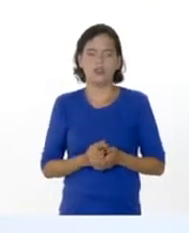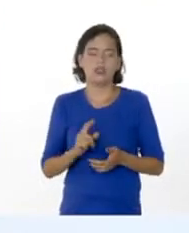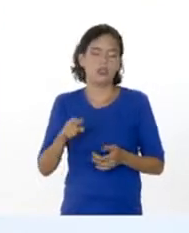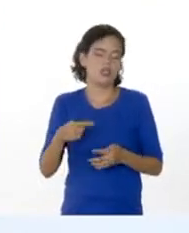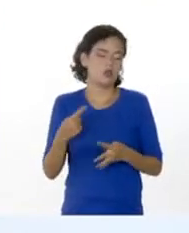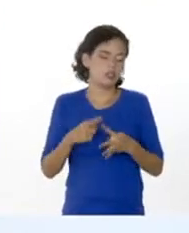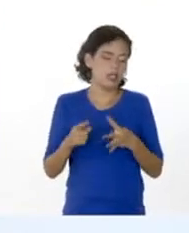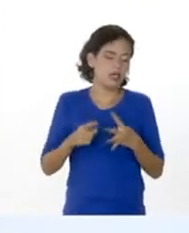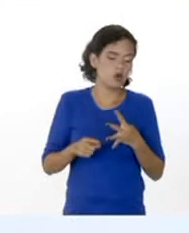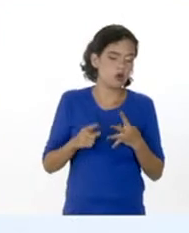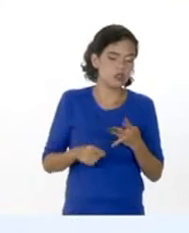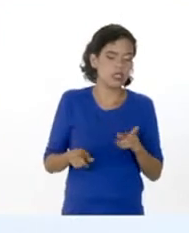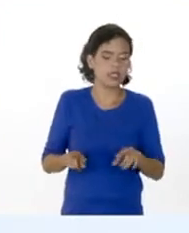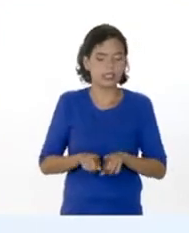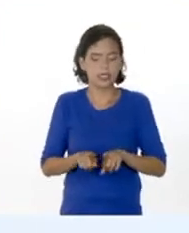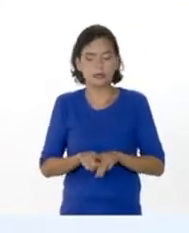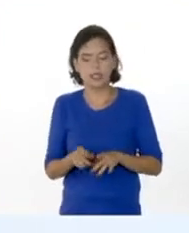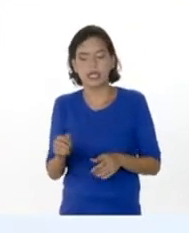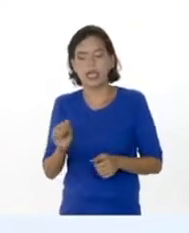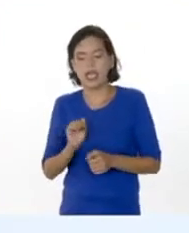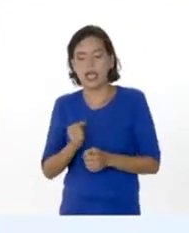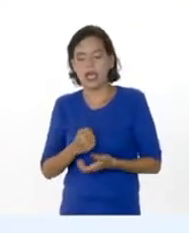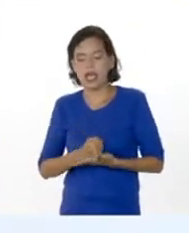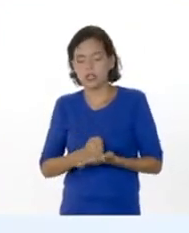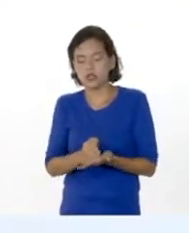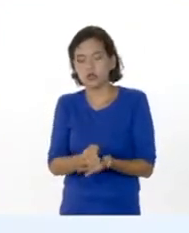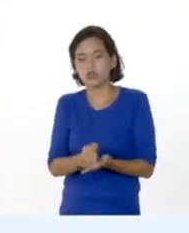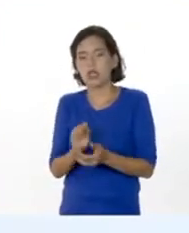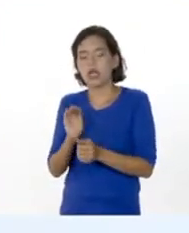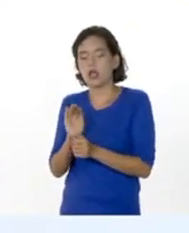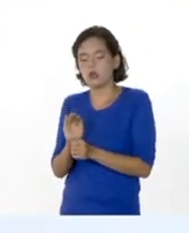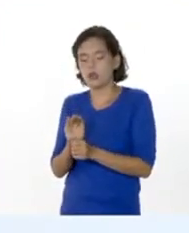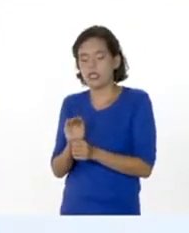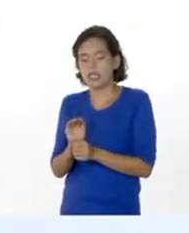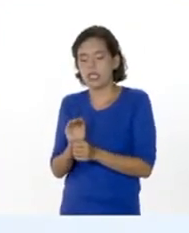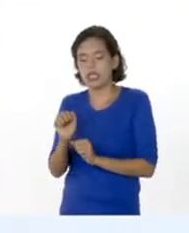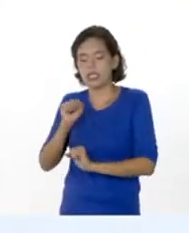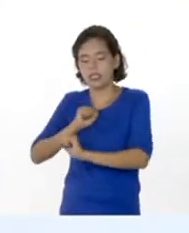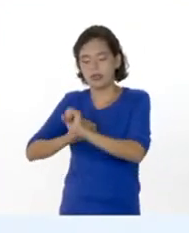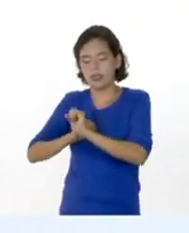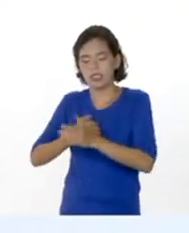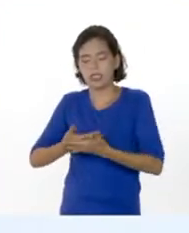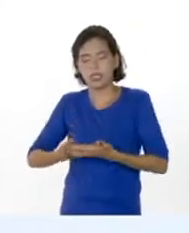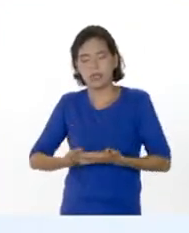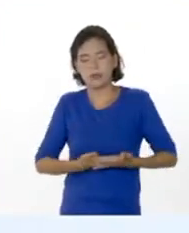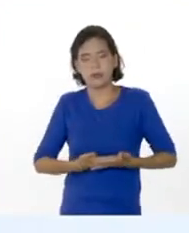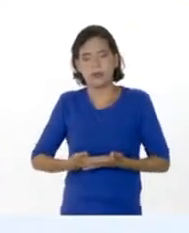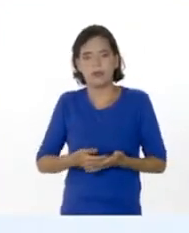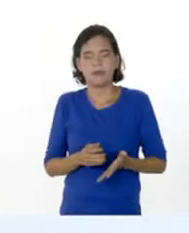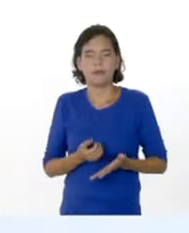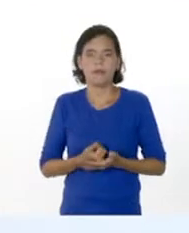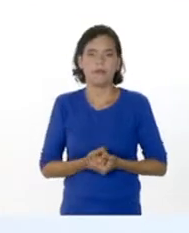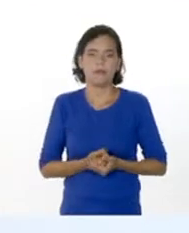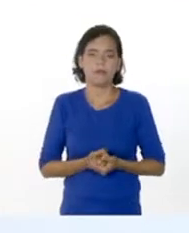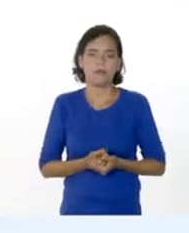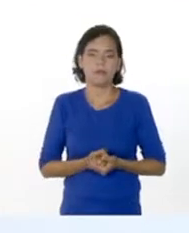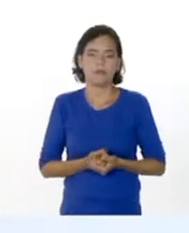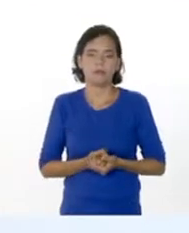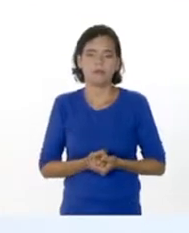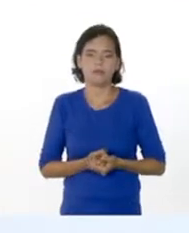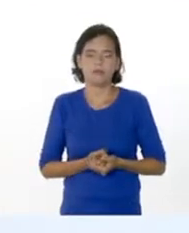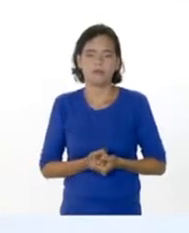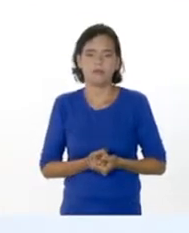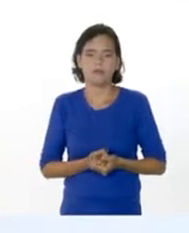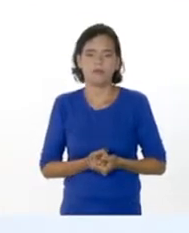ese bebecito. ¿Para qué? Para que cualquier golpe que se produzca en el proceso del embarazo, el bebé se mantenga, el bebé esté protegido,